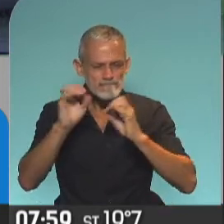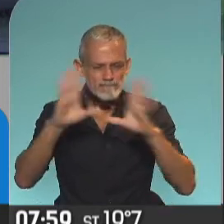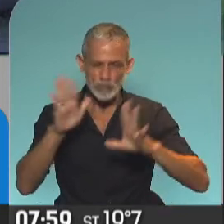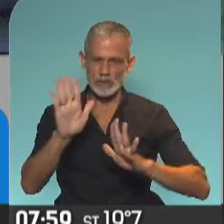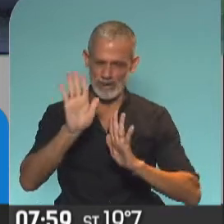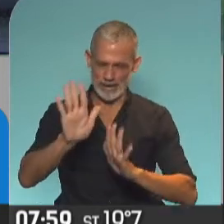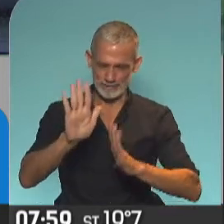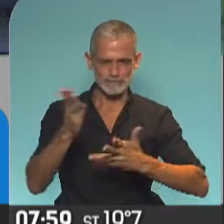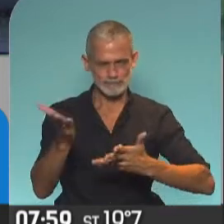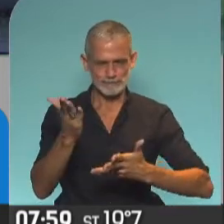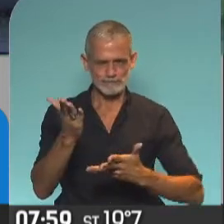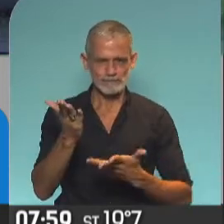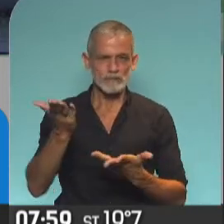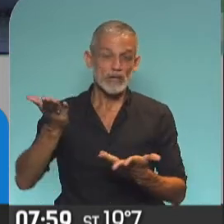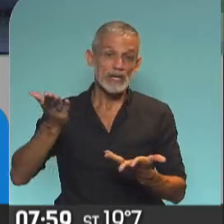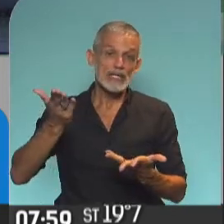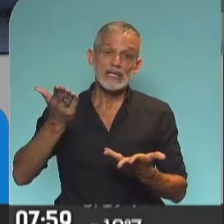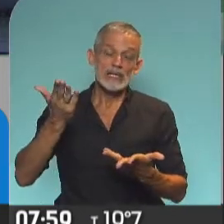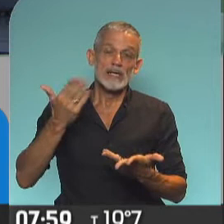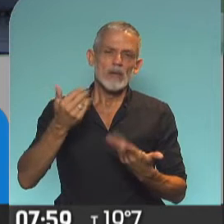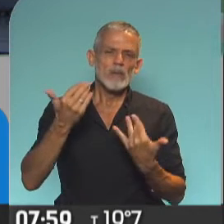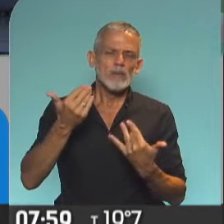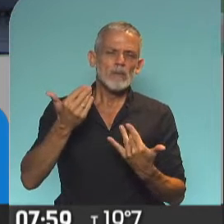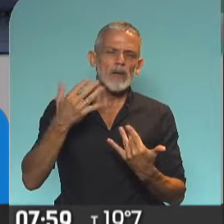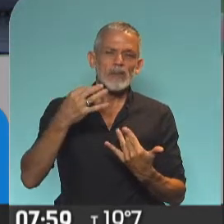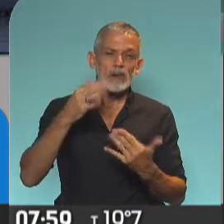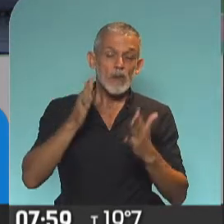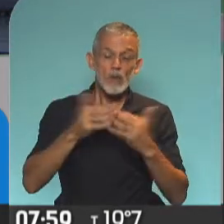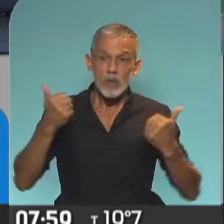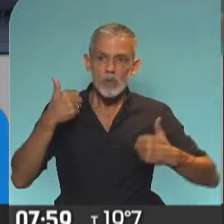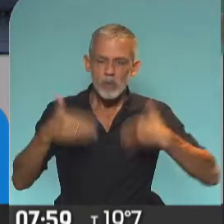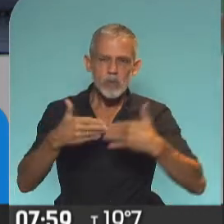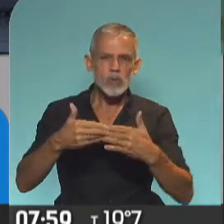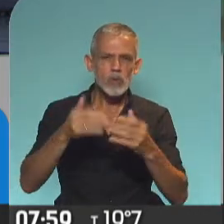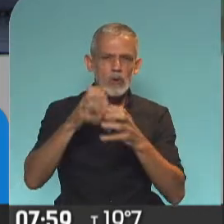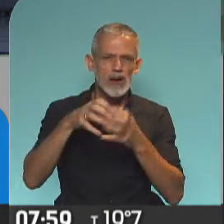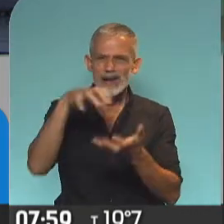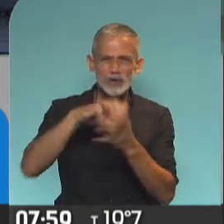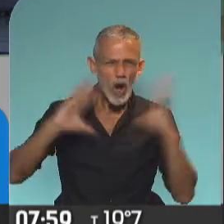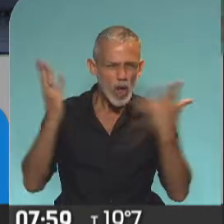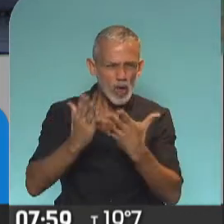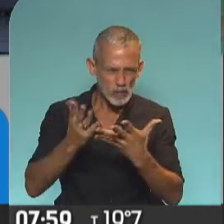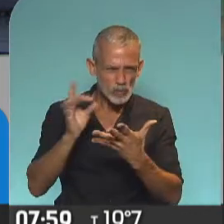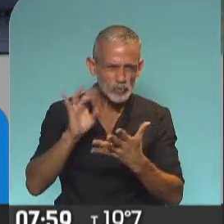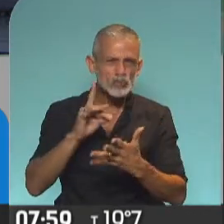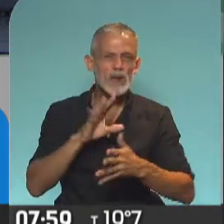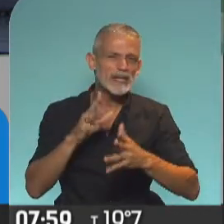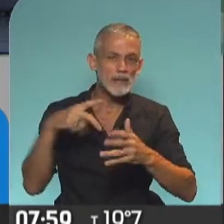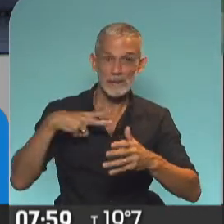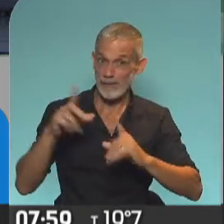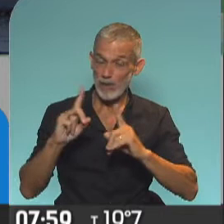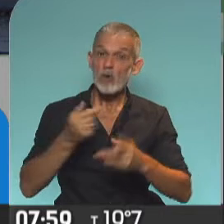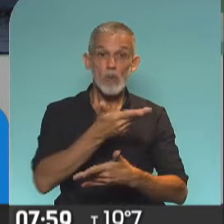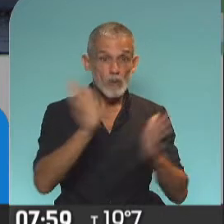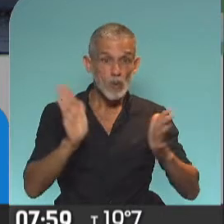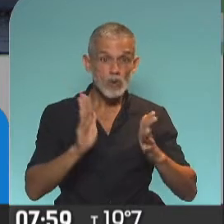hay que ser realmente... Hay que poder apreciar la rapidez con la cual todos los laboratorios del mundo, no solamente laboratorios privados, sino